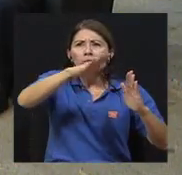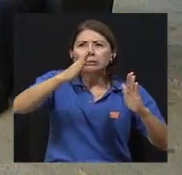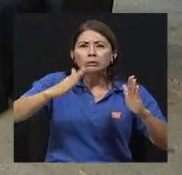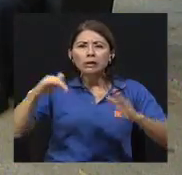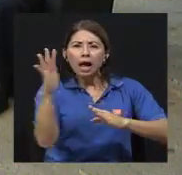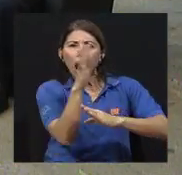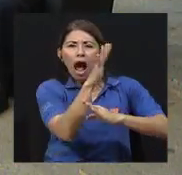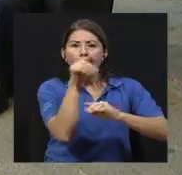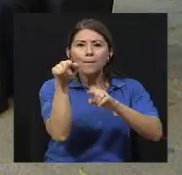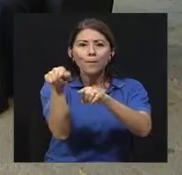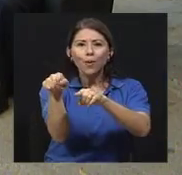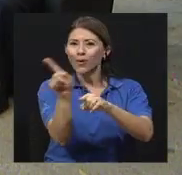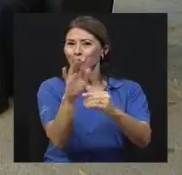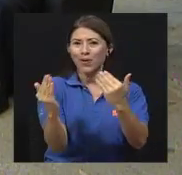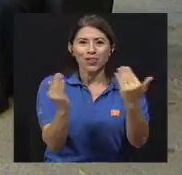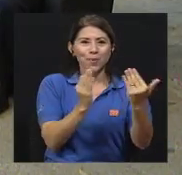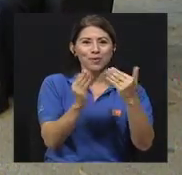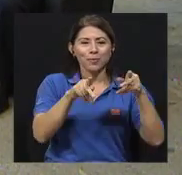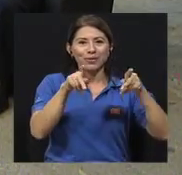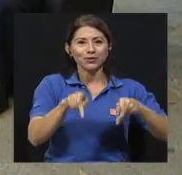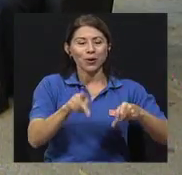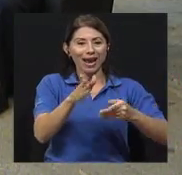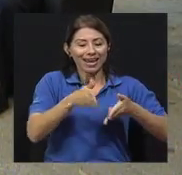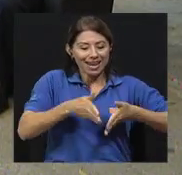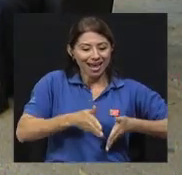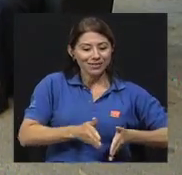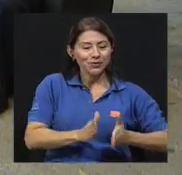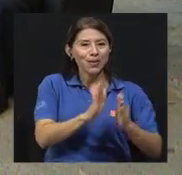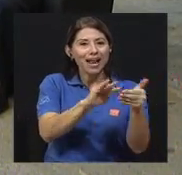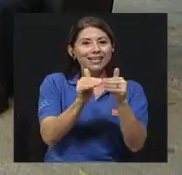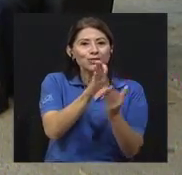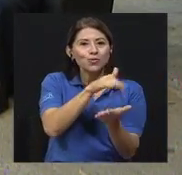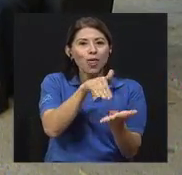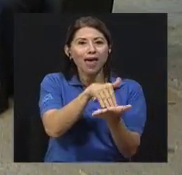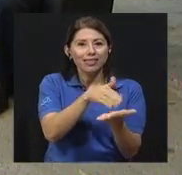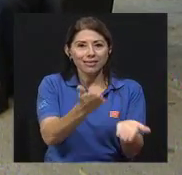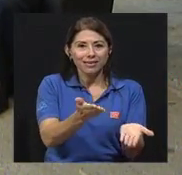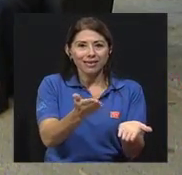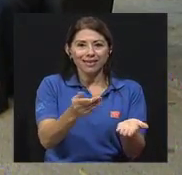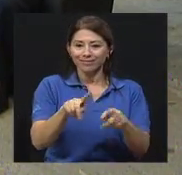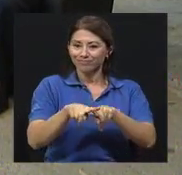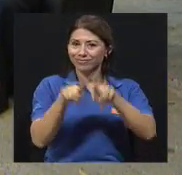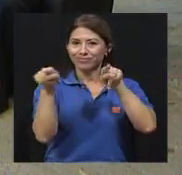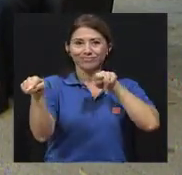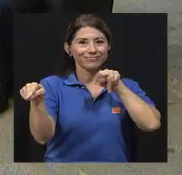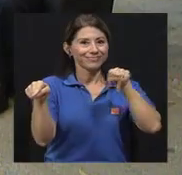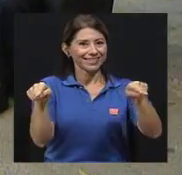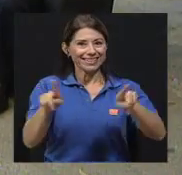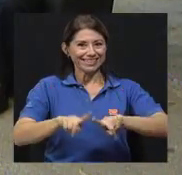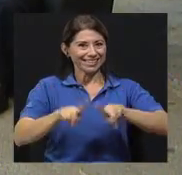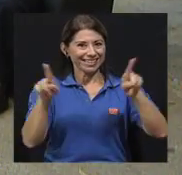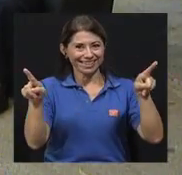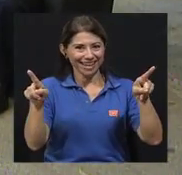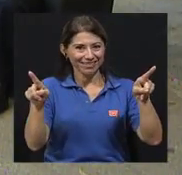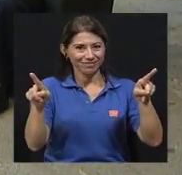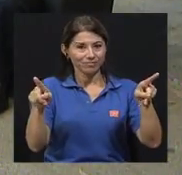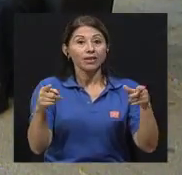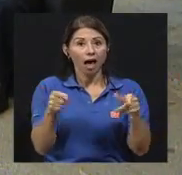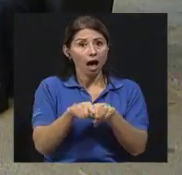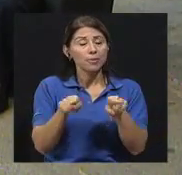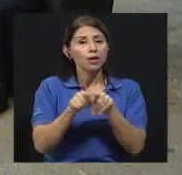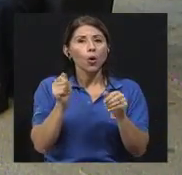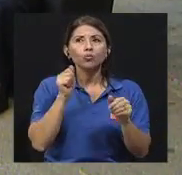persona que nació en la ciudad. Porque va a tener toda una historia sonora distinta, ya desde los sonidos más, digamos,